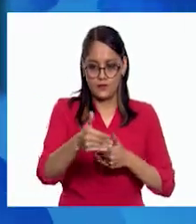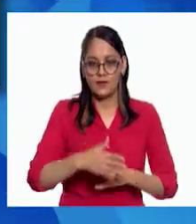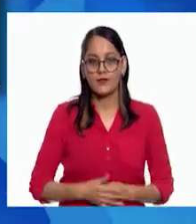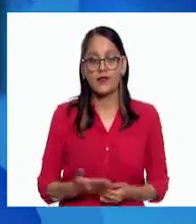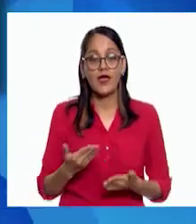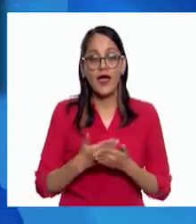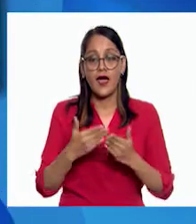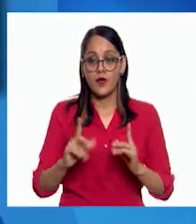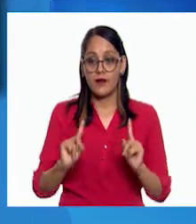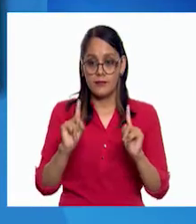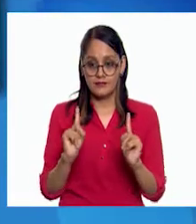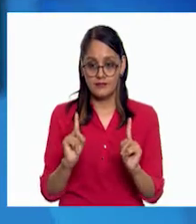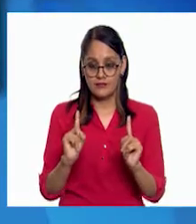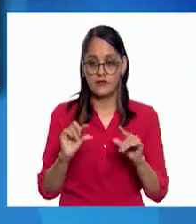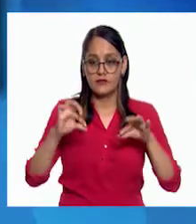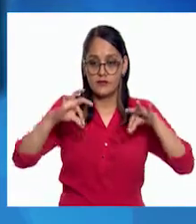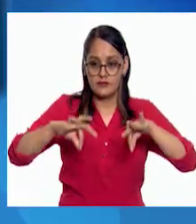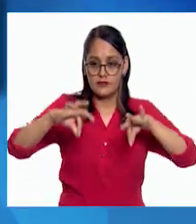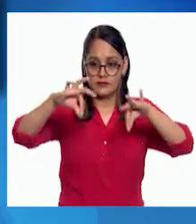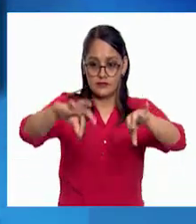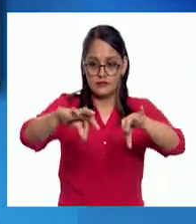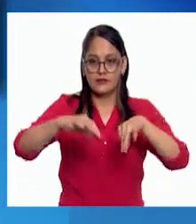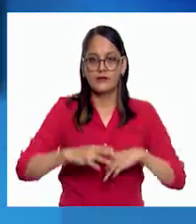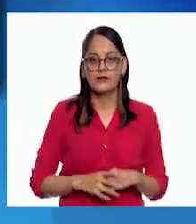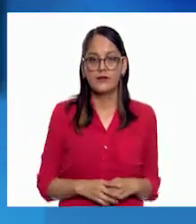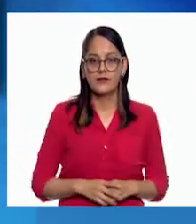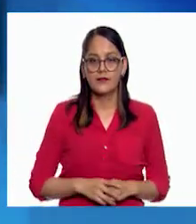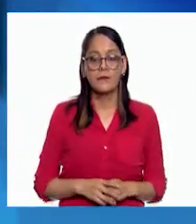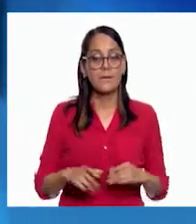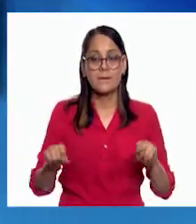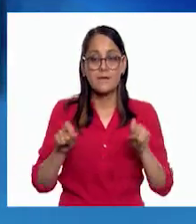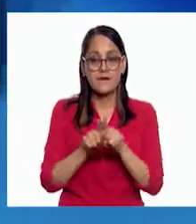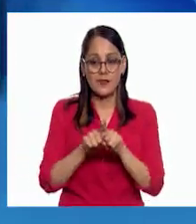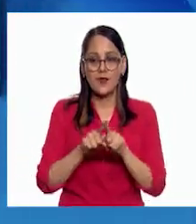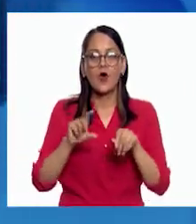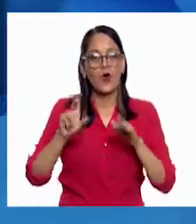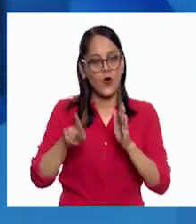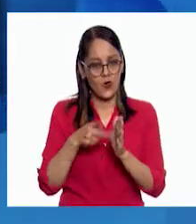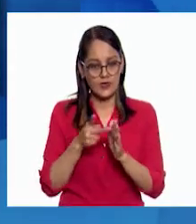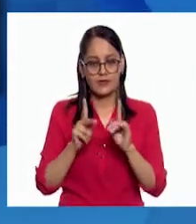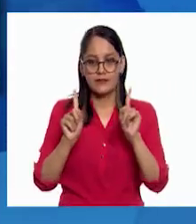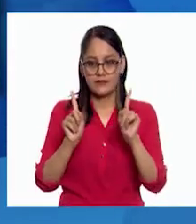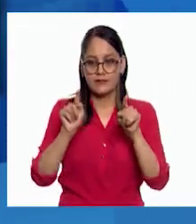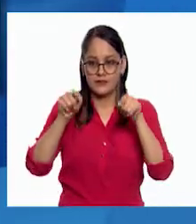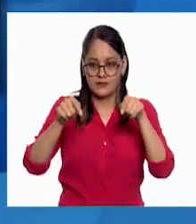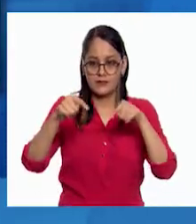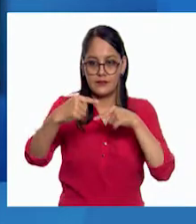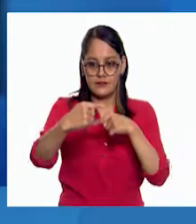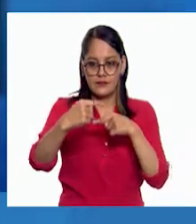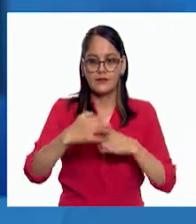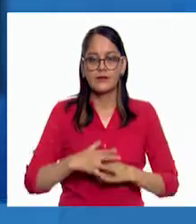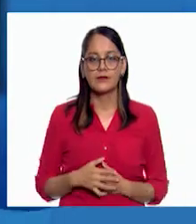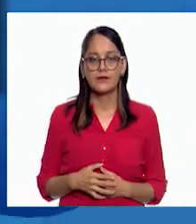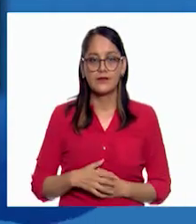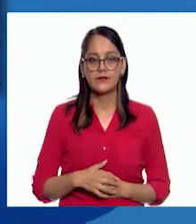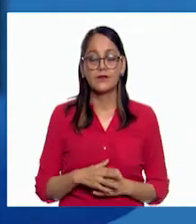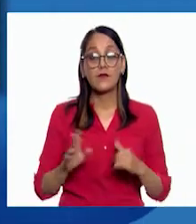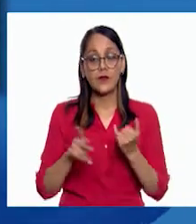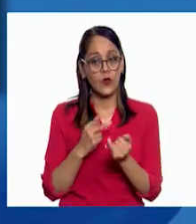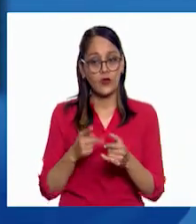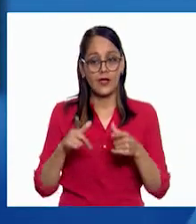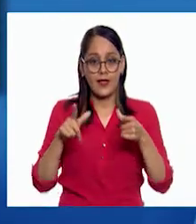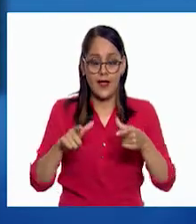palillos de forma vertical como oposte. Y en sus puntas, pondré otras gomitas. Luego, pondré cuatro palillos